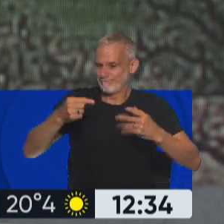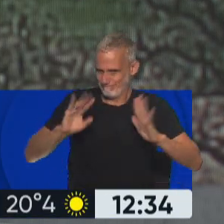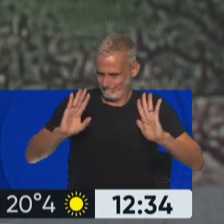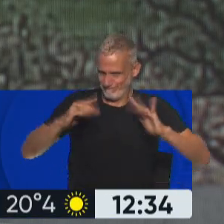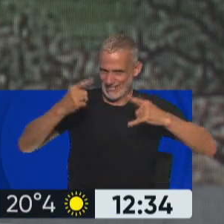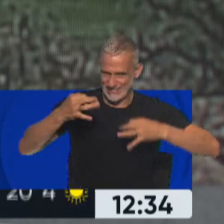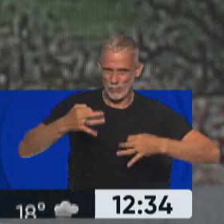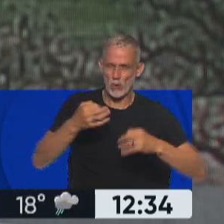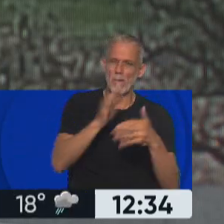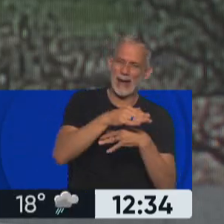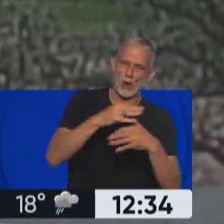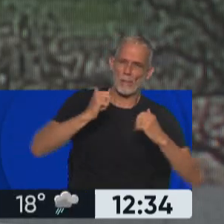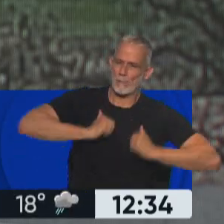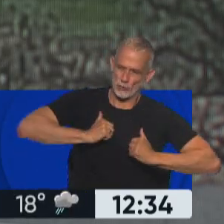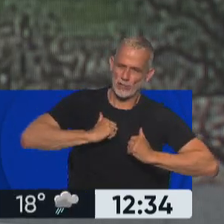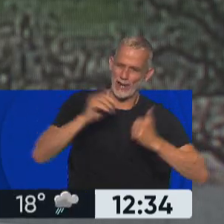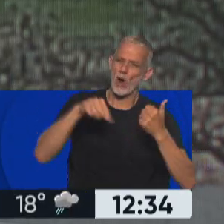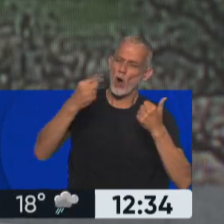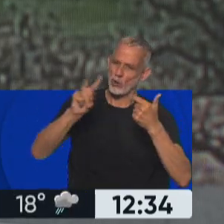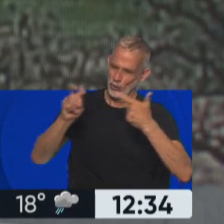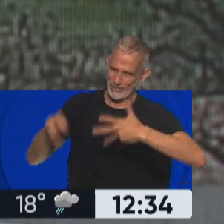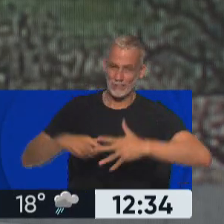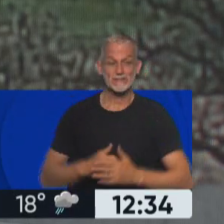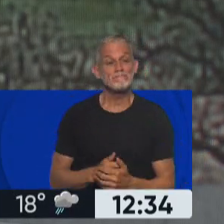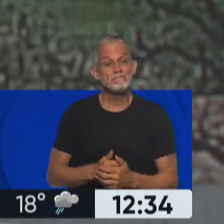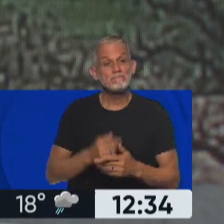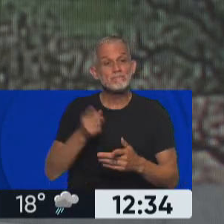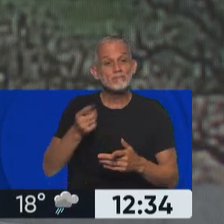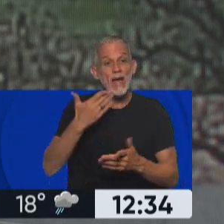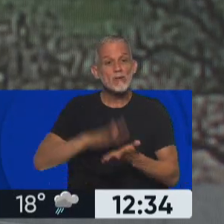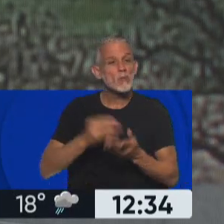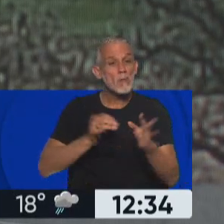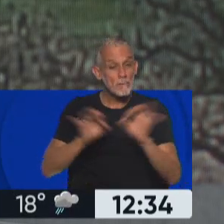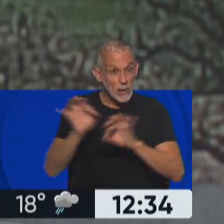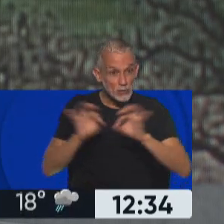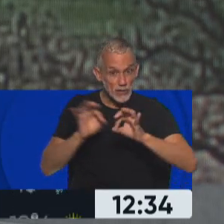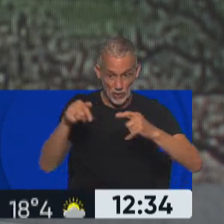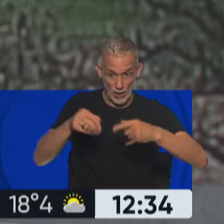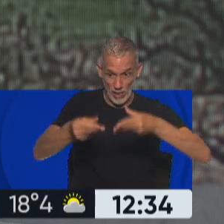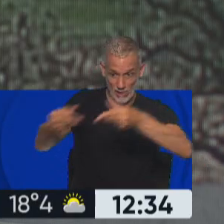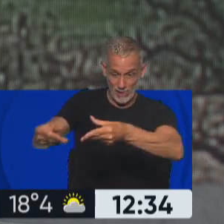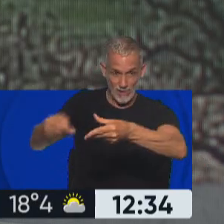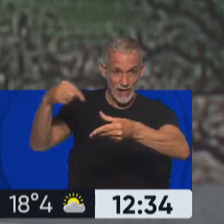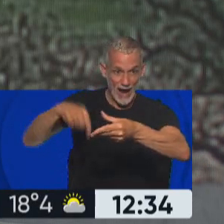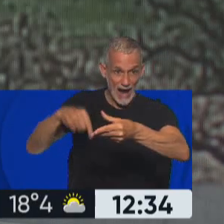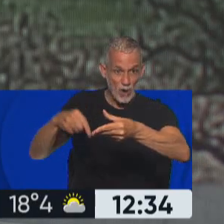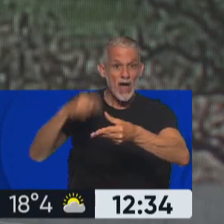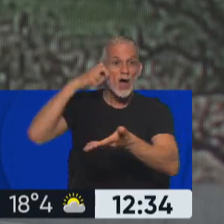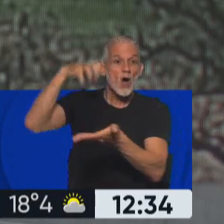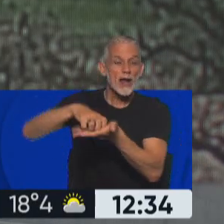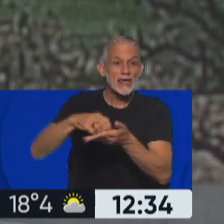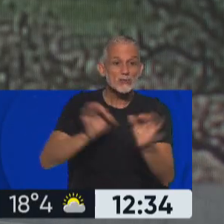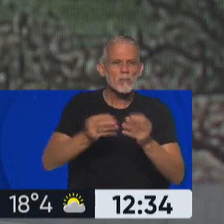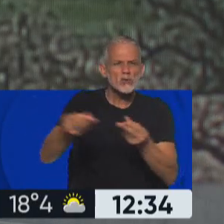solamente las palomas y las mochilas, ¿no? Exactamente. lo que estábamos hablando. Exactamente. Y hablamos de un proyecto que está ingresando en este momento al Congreso